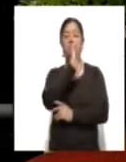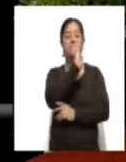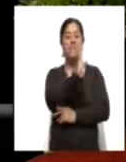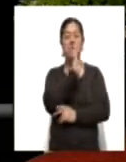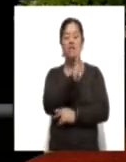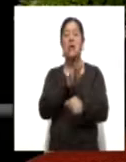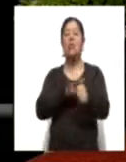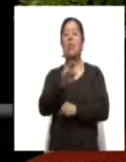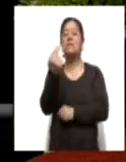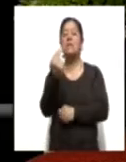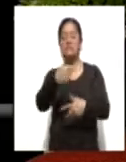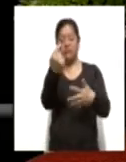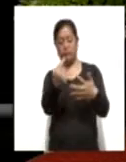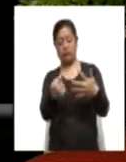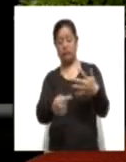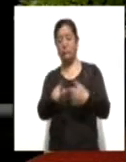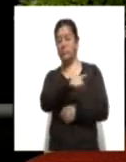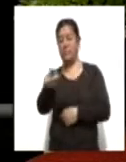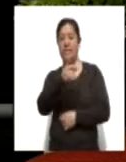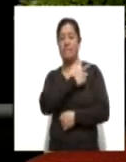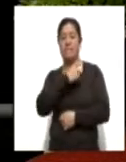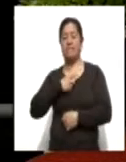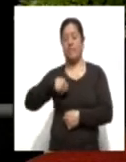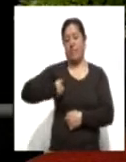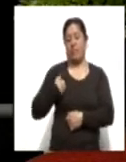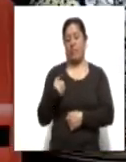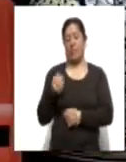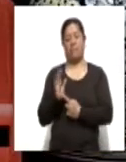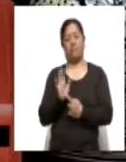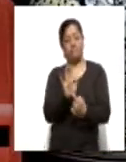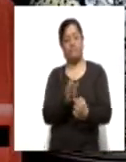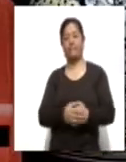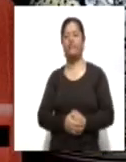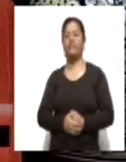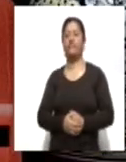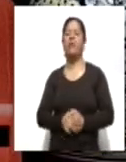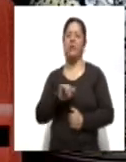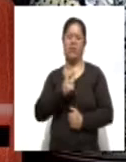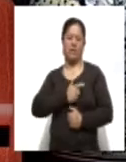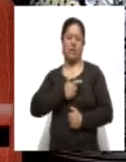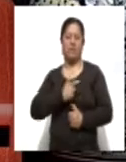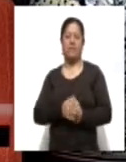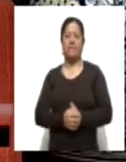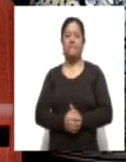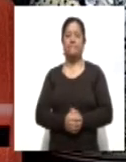son los requisitos que deben presentar los postulantes. Con mucho gusto. Se trata de que en el reclutamiento